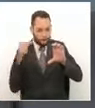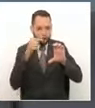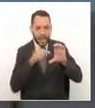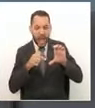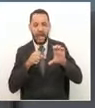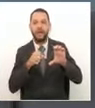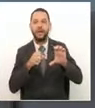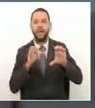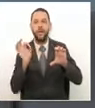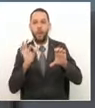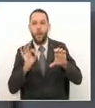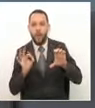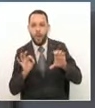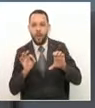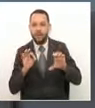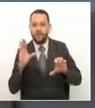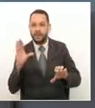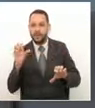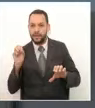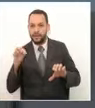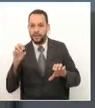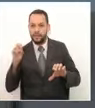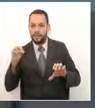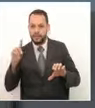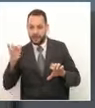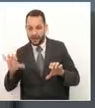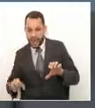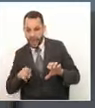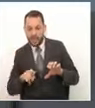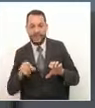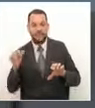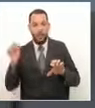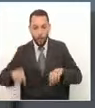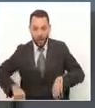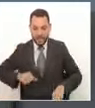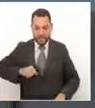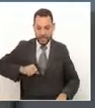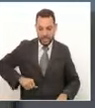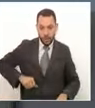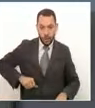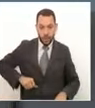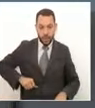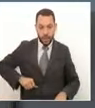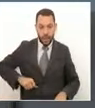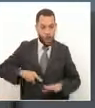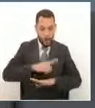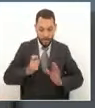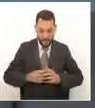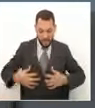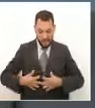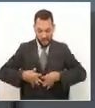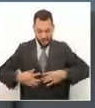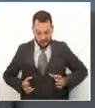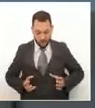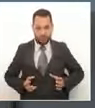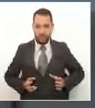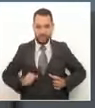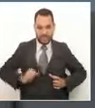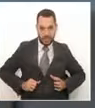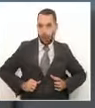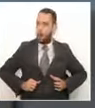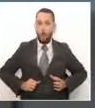equipo que permite operar tumores sin tener que abrir las personas todo ese una